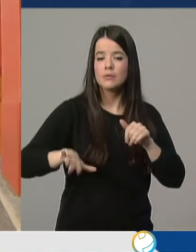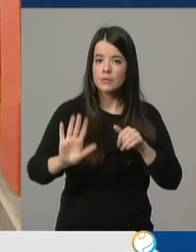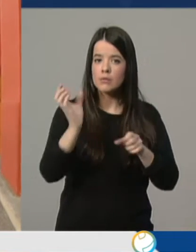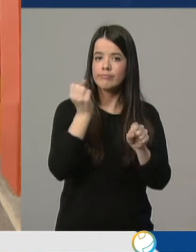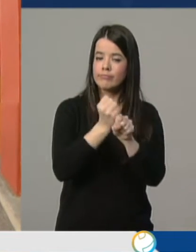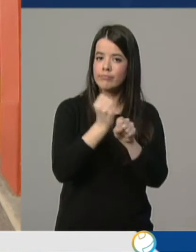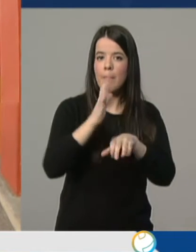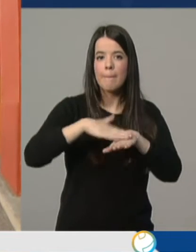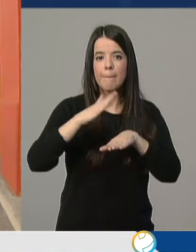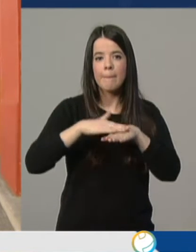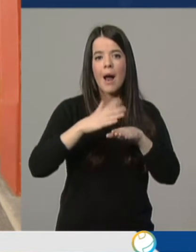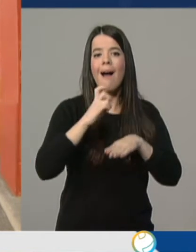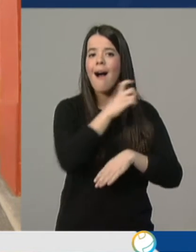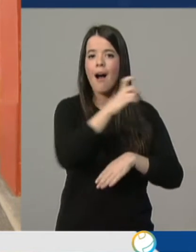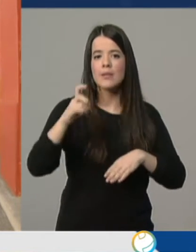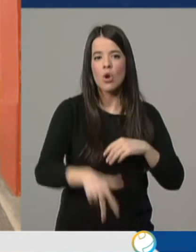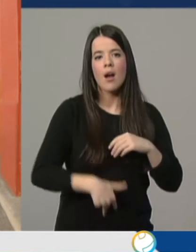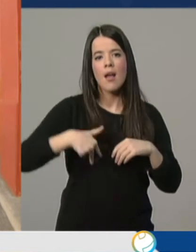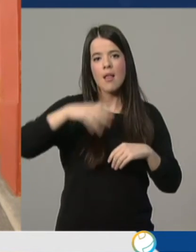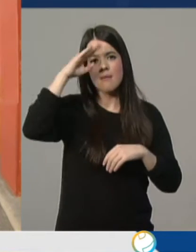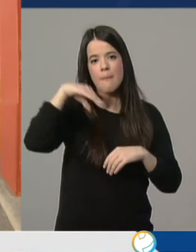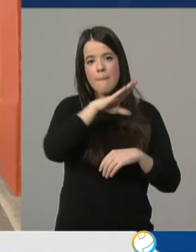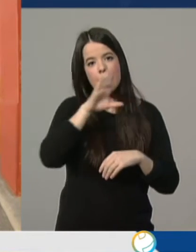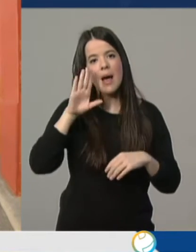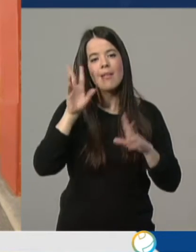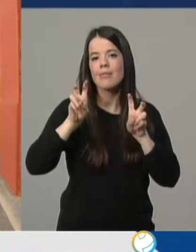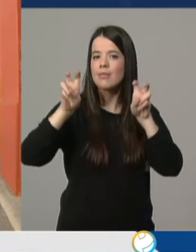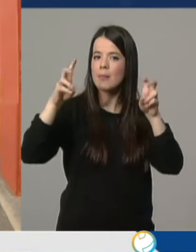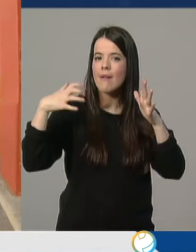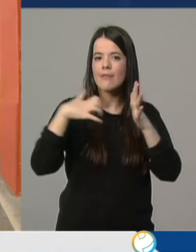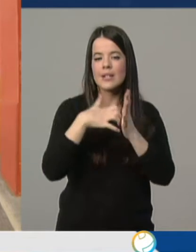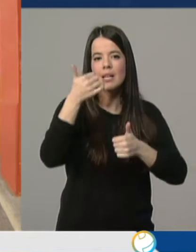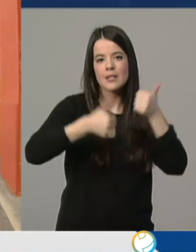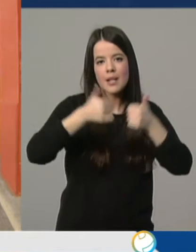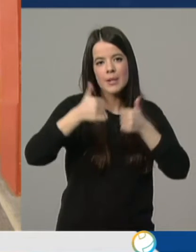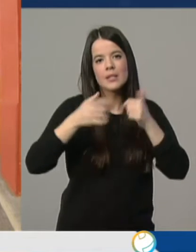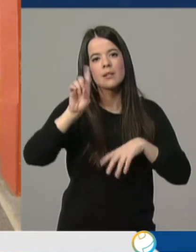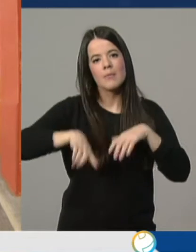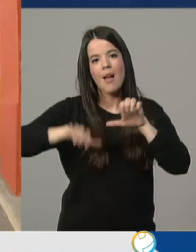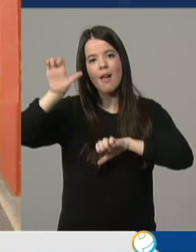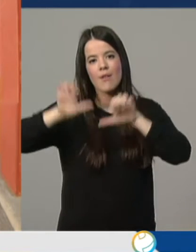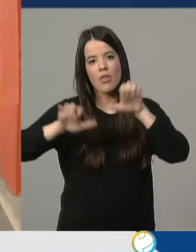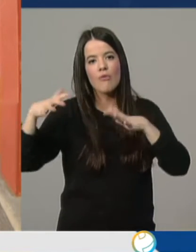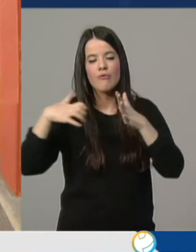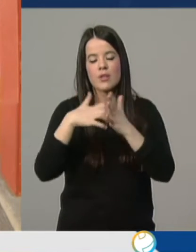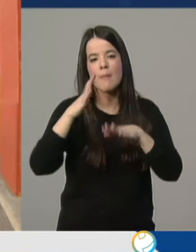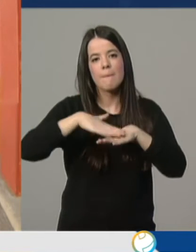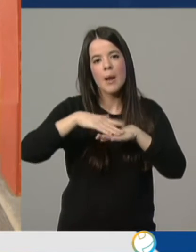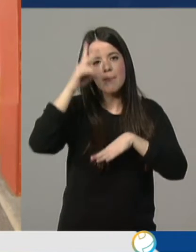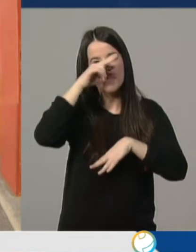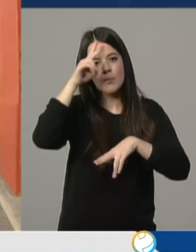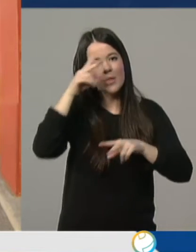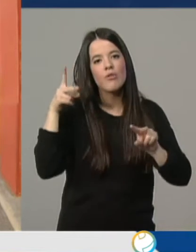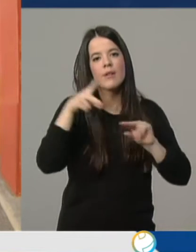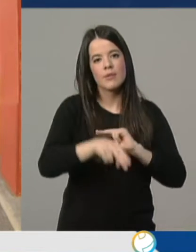comunicado general a los padres, sobre todo en tema de fechas de exámenes, evaluaciones, para que no estén preocupados y luego,